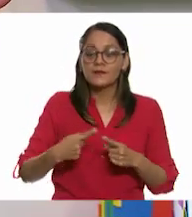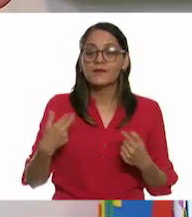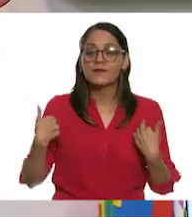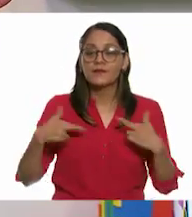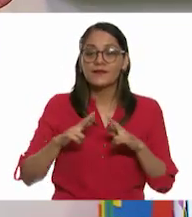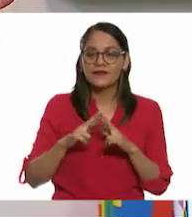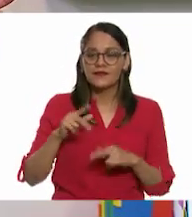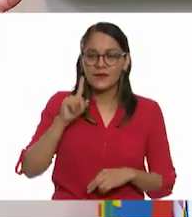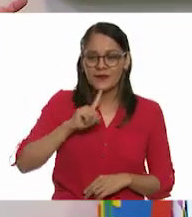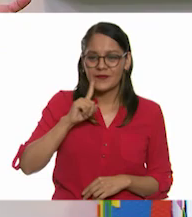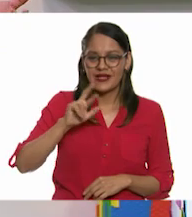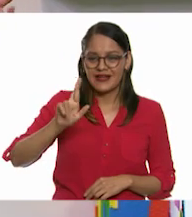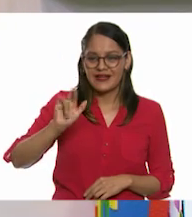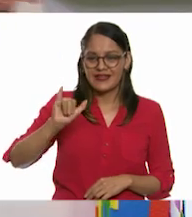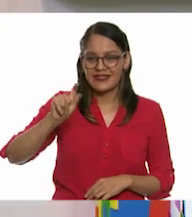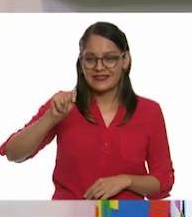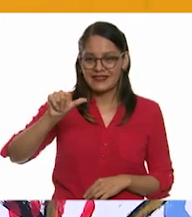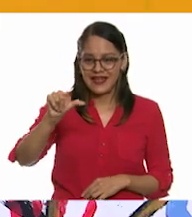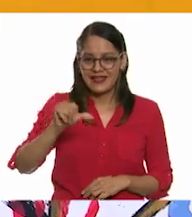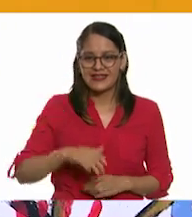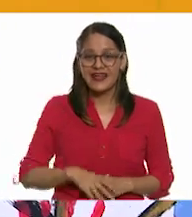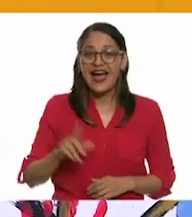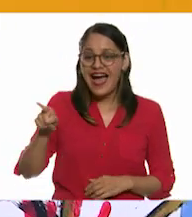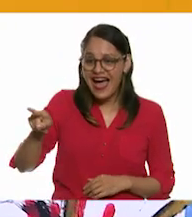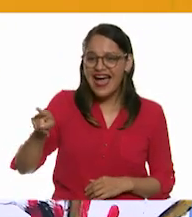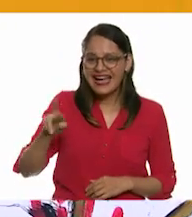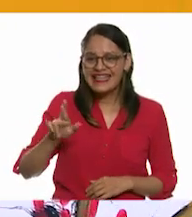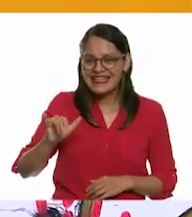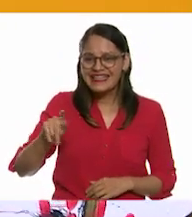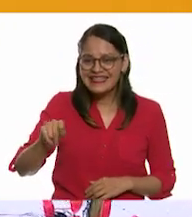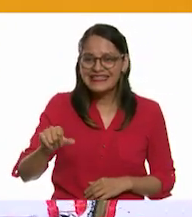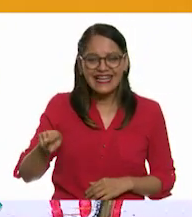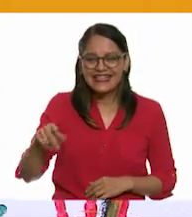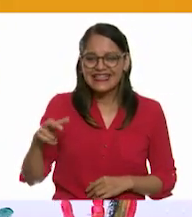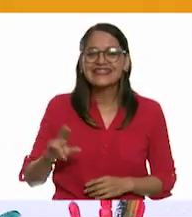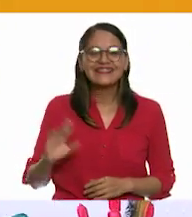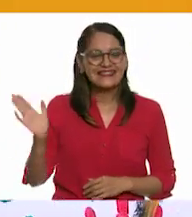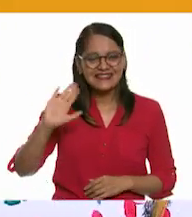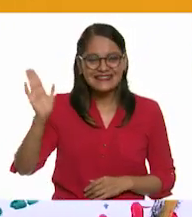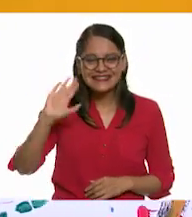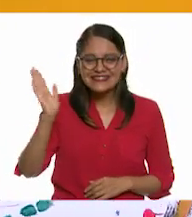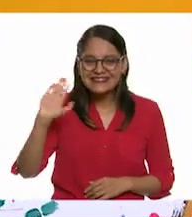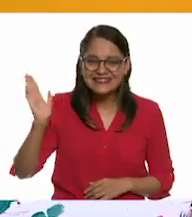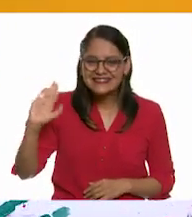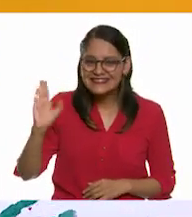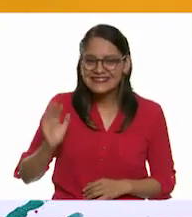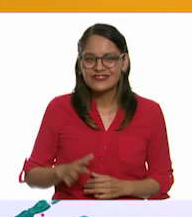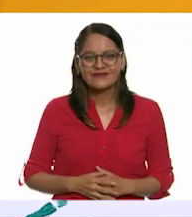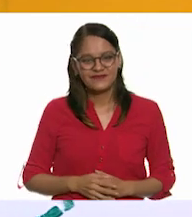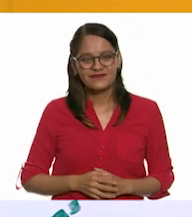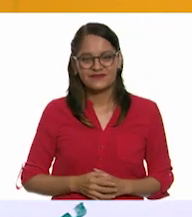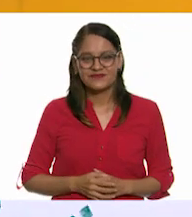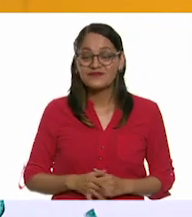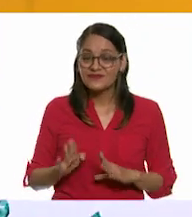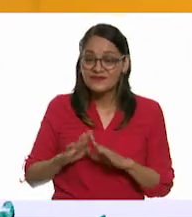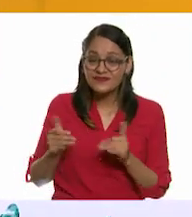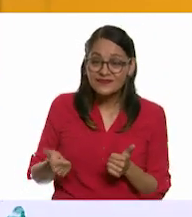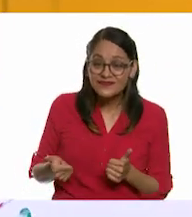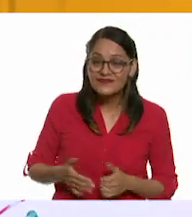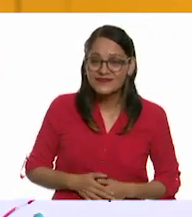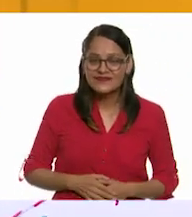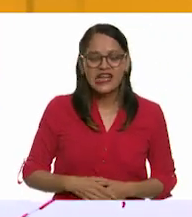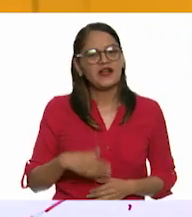querida amiga Rita. Ah, muy bien. ¡Oh, y aquí está! ¡Hola! ¡Hola, Rita! ¿Cómo te va?